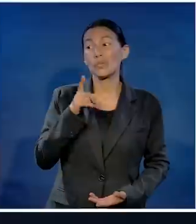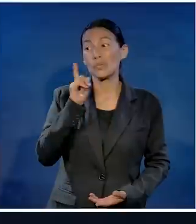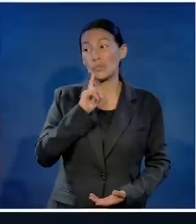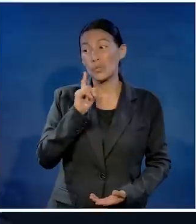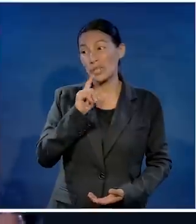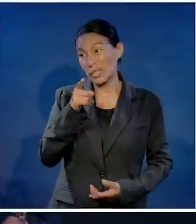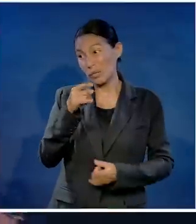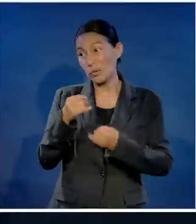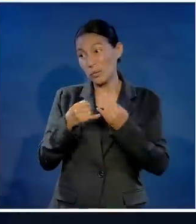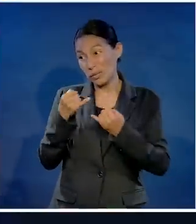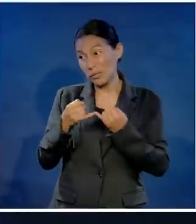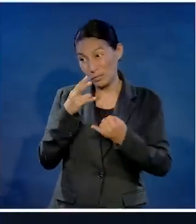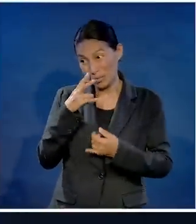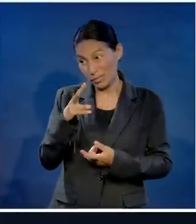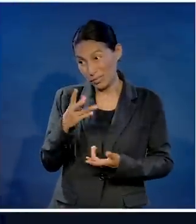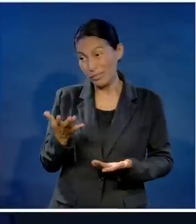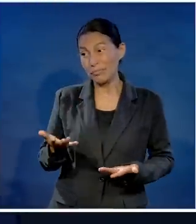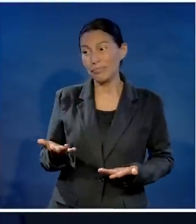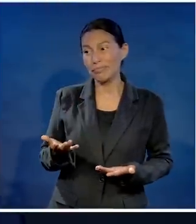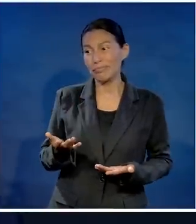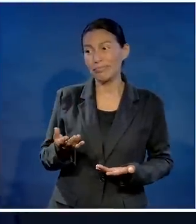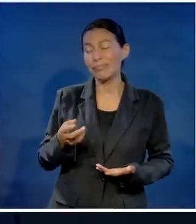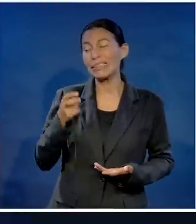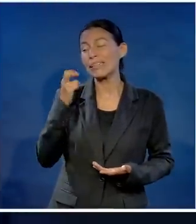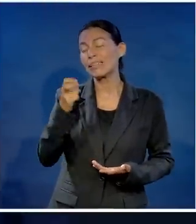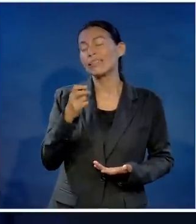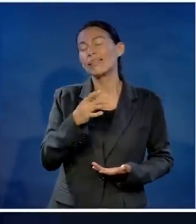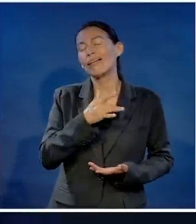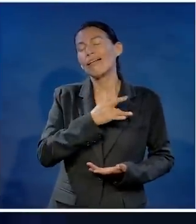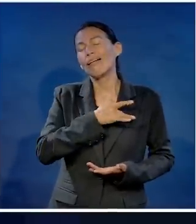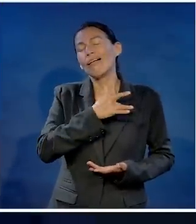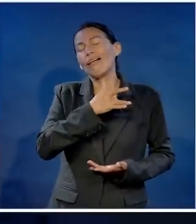pastor, ¿ves a muchacha que está ahí jugando? Sí.